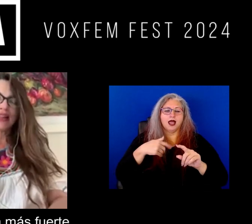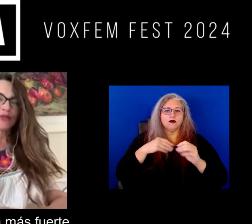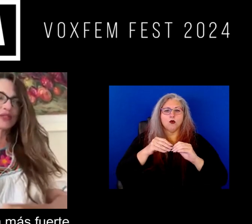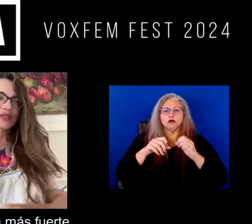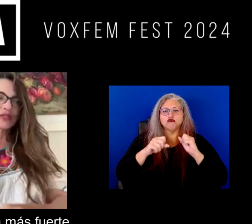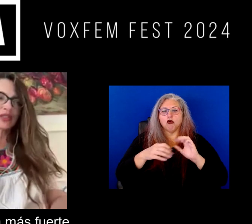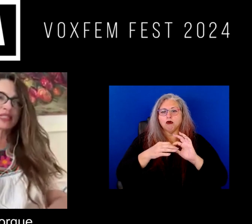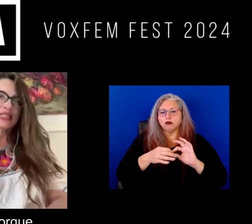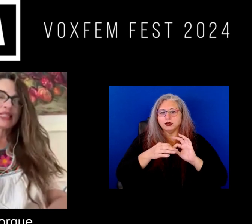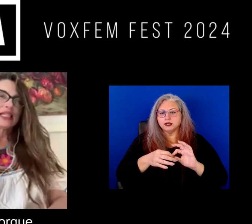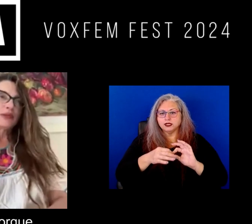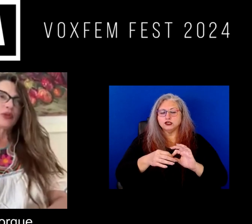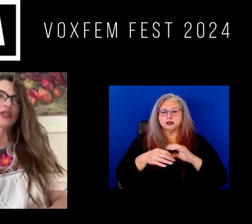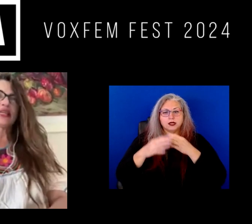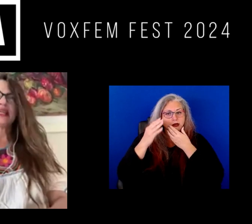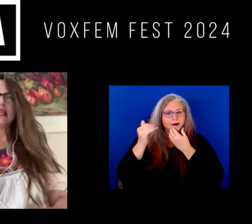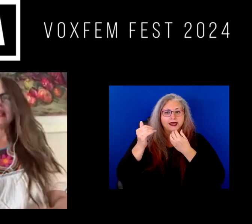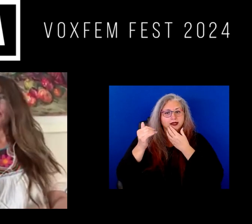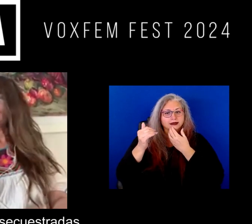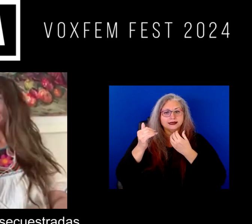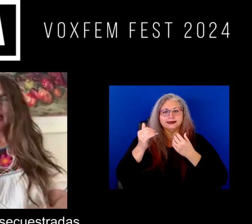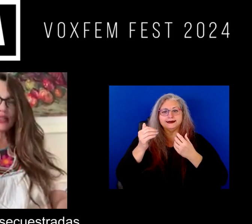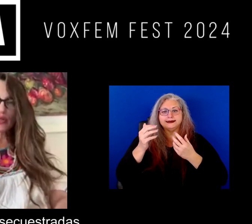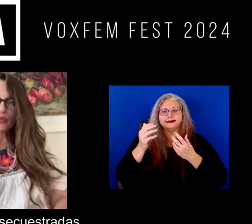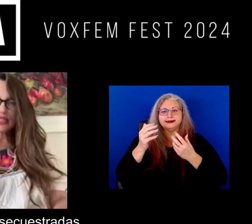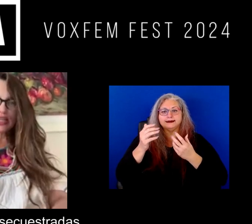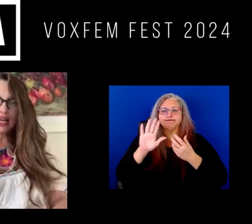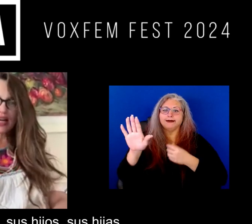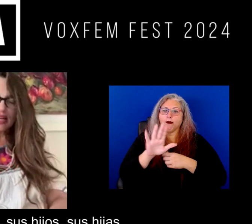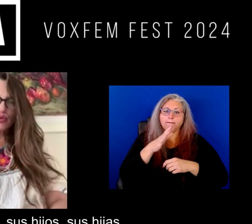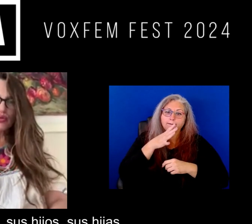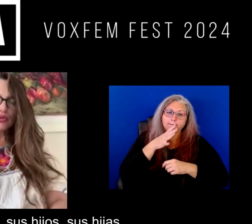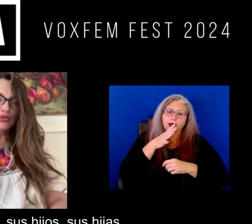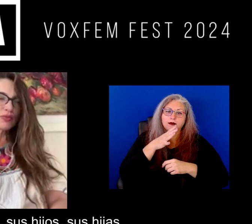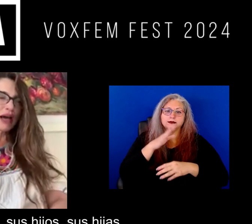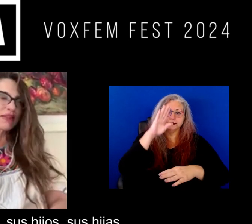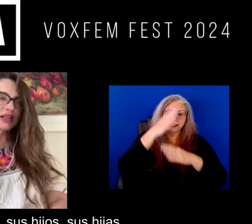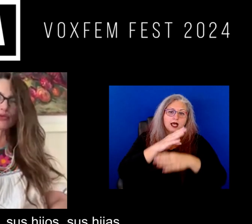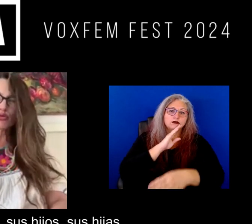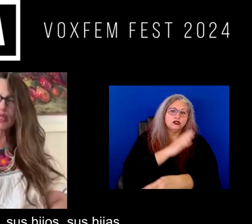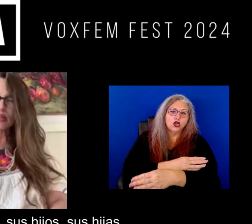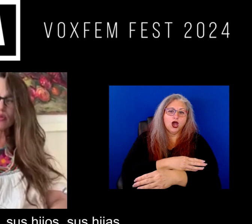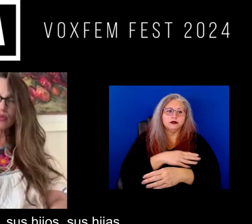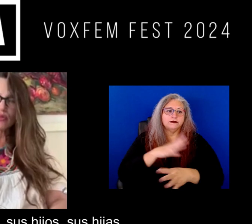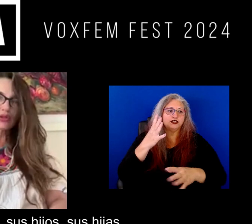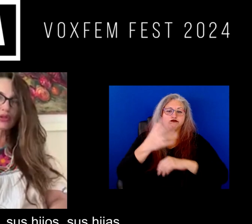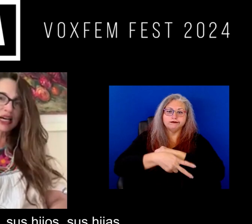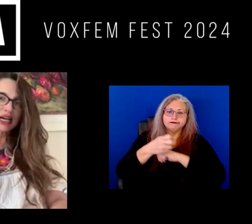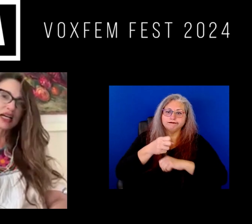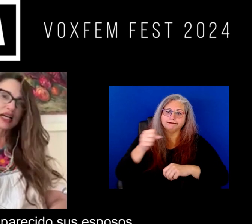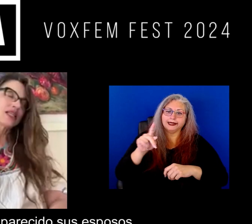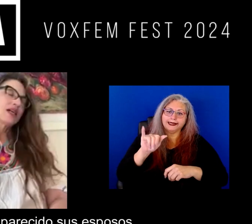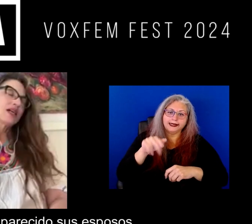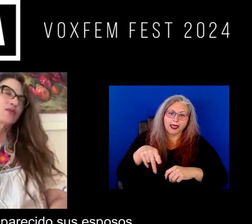una relación más fuerte porque han sido secuestradas sus madres sus hijos sus